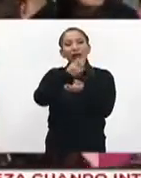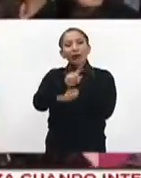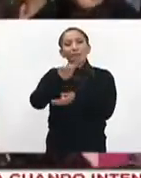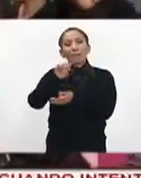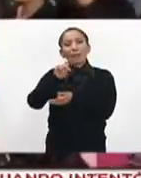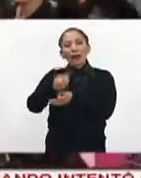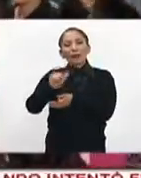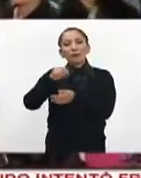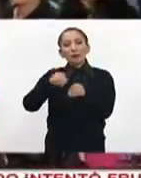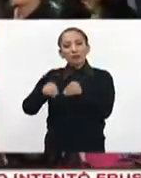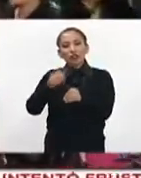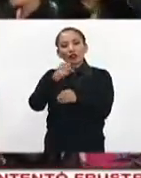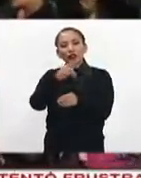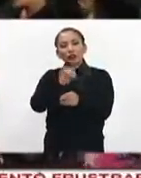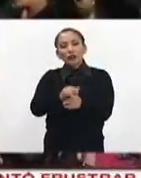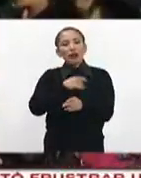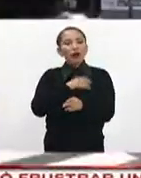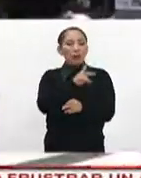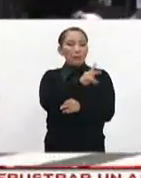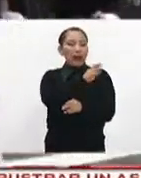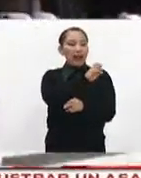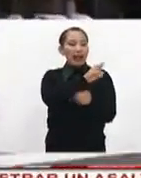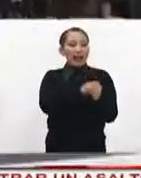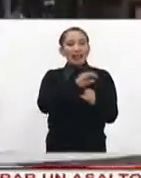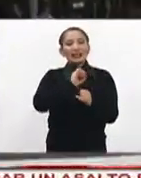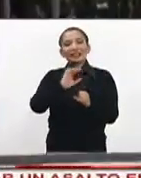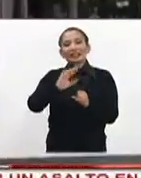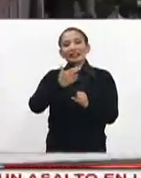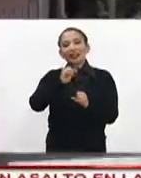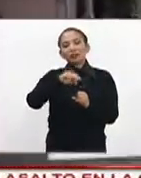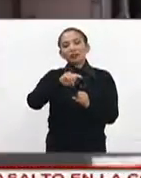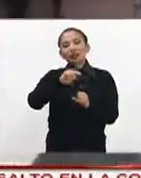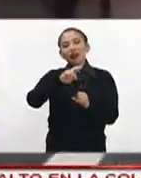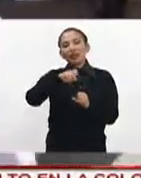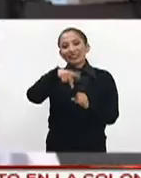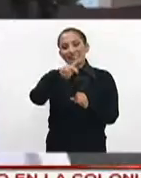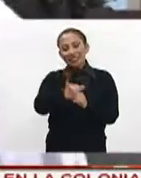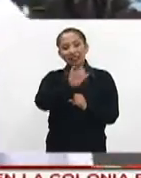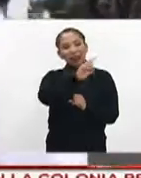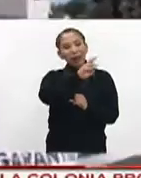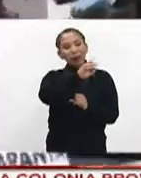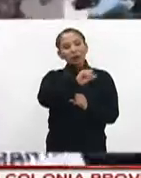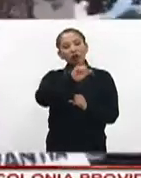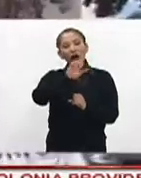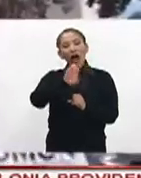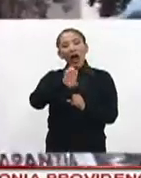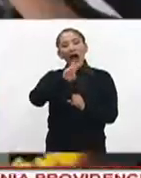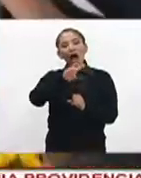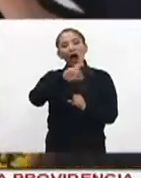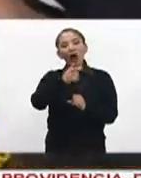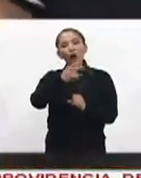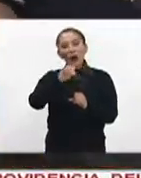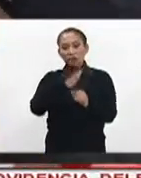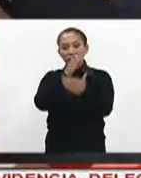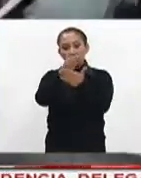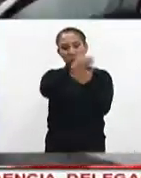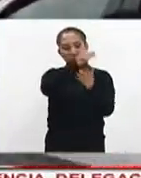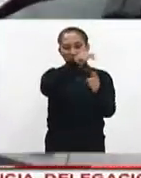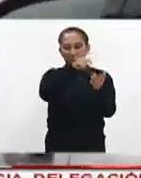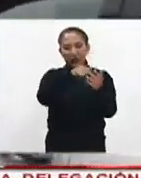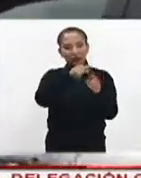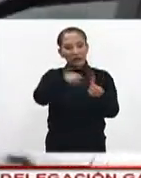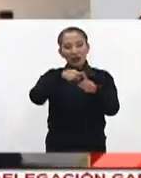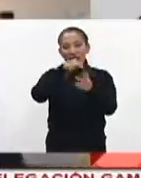PAN y Movimiento Ciudadano. Los precandidatos a Alejandra Barrales, Salomón Chertoripsky y Armando Agüet tuvieron actos. Estuvieron